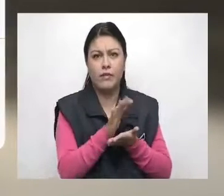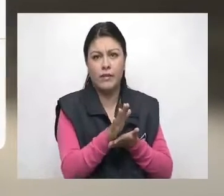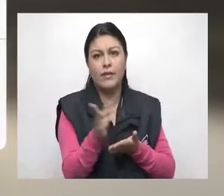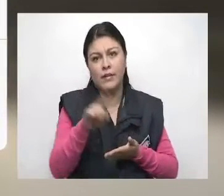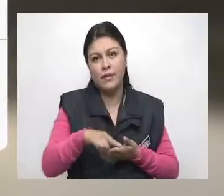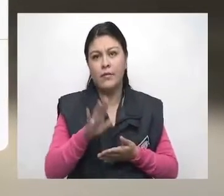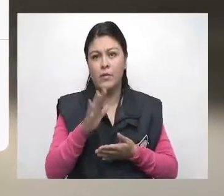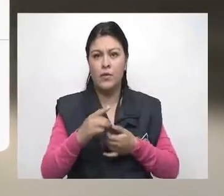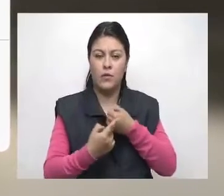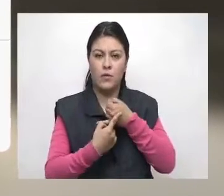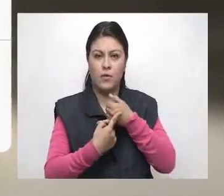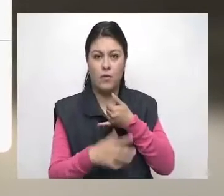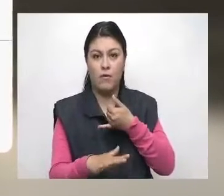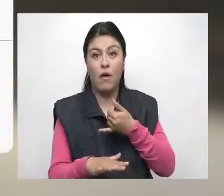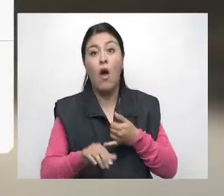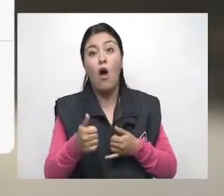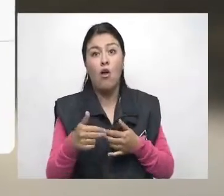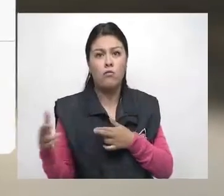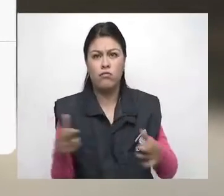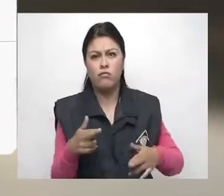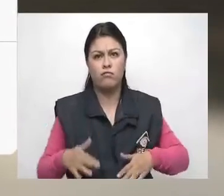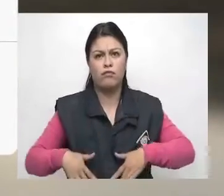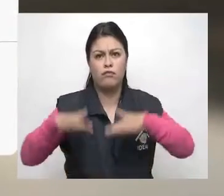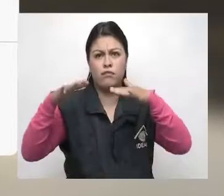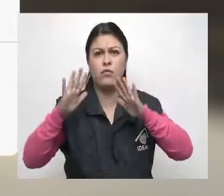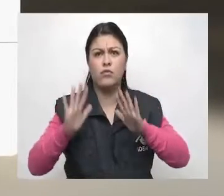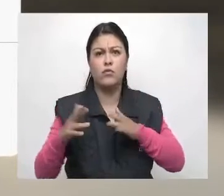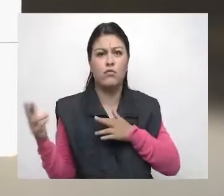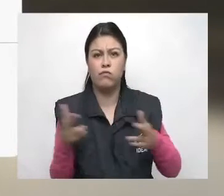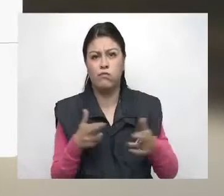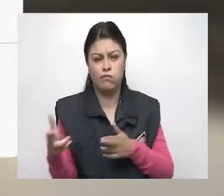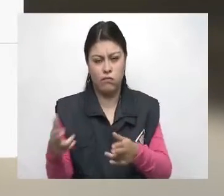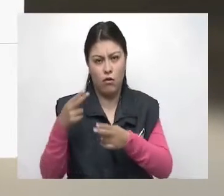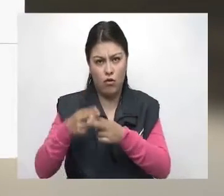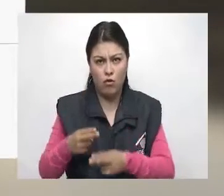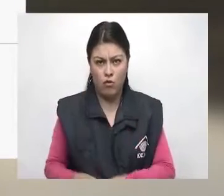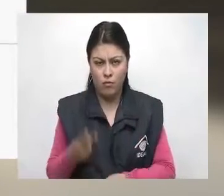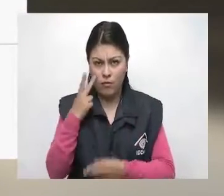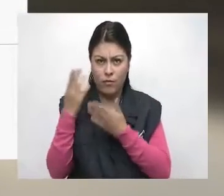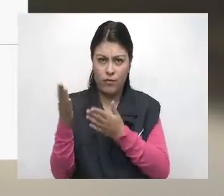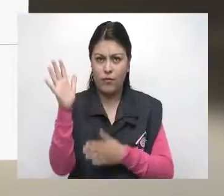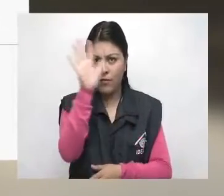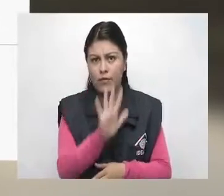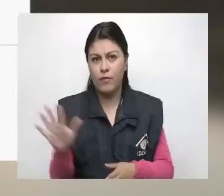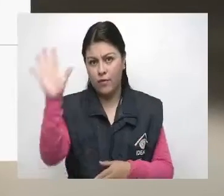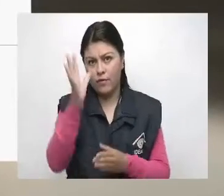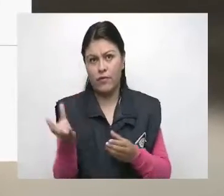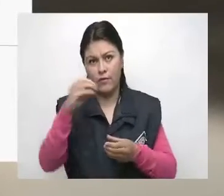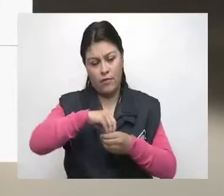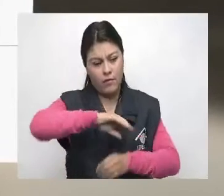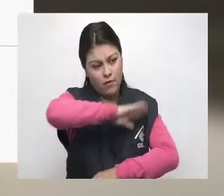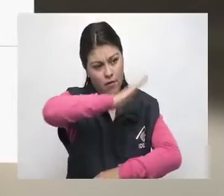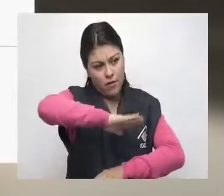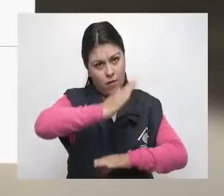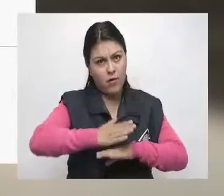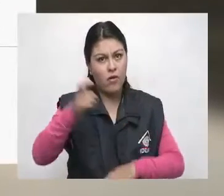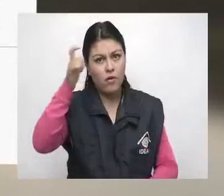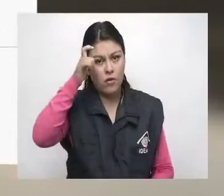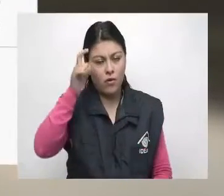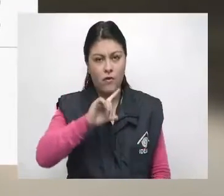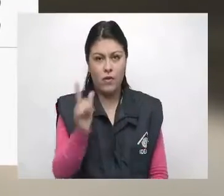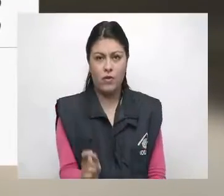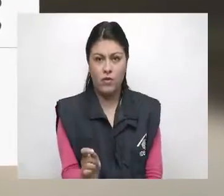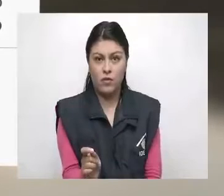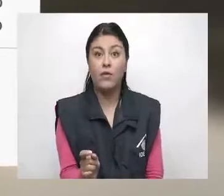Alerta roja por posibilidad de incendios en bosques y cultivos localizados a lo largo de las regiones Caribe y Andina. Alerta roja por derrumbes en los